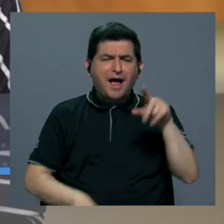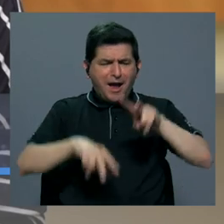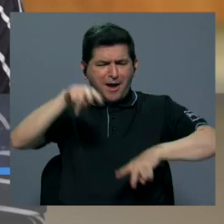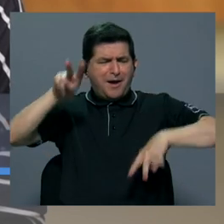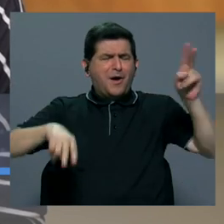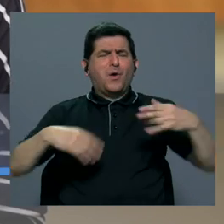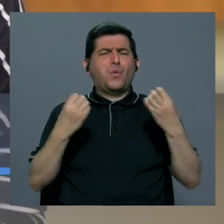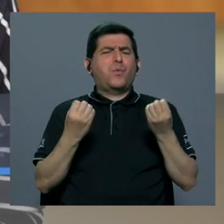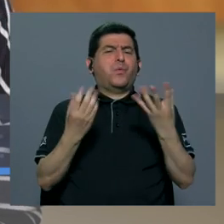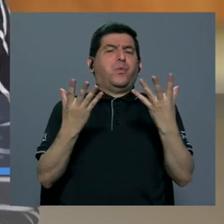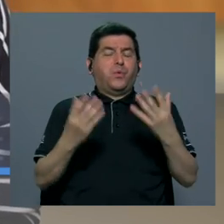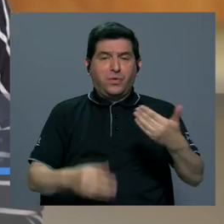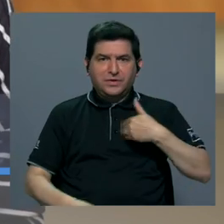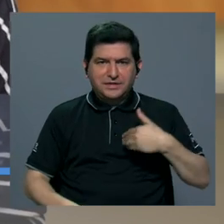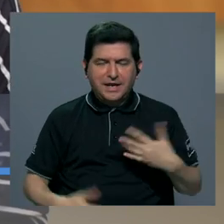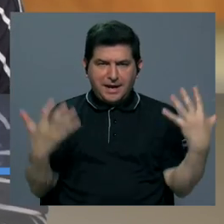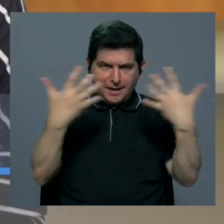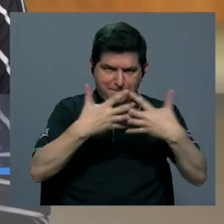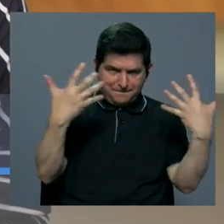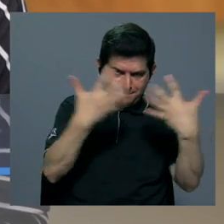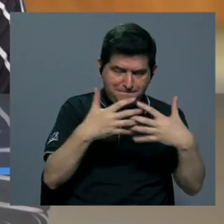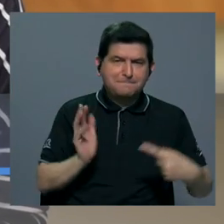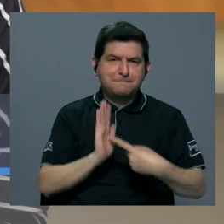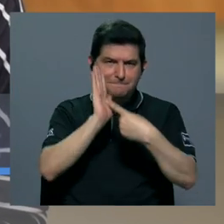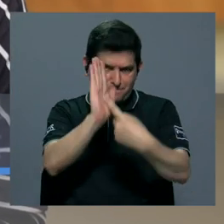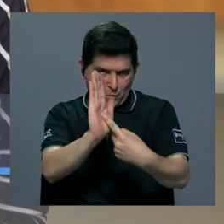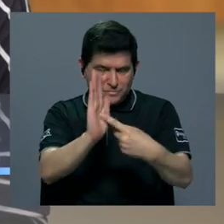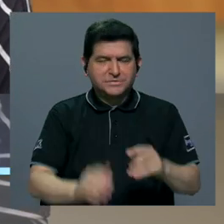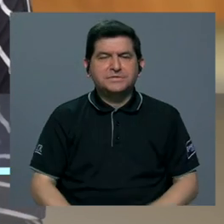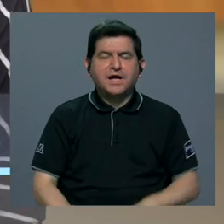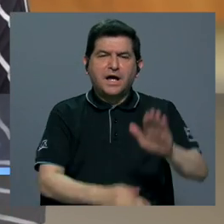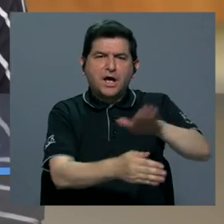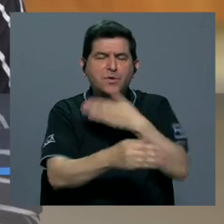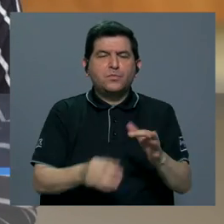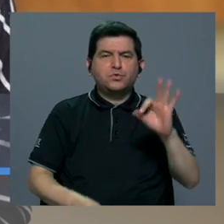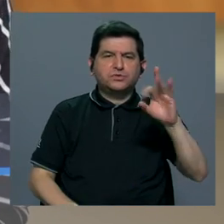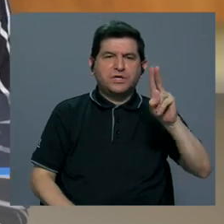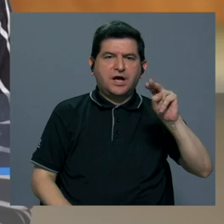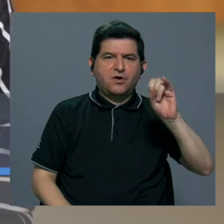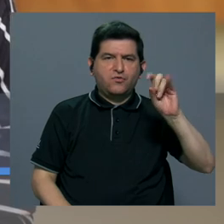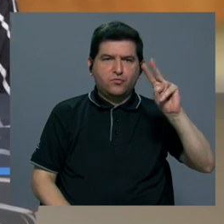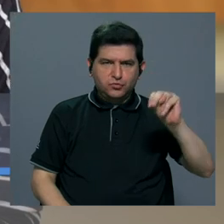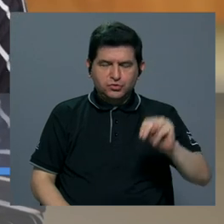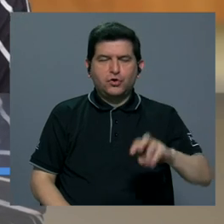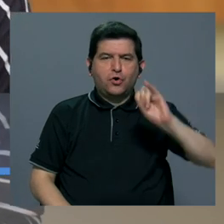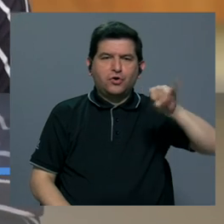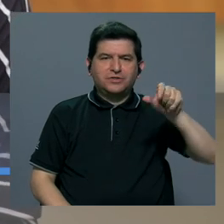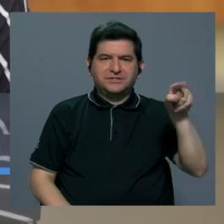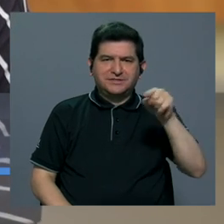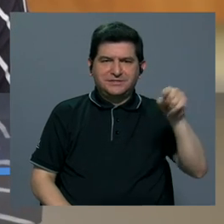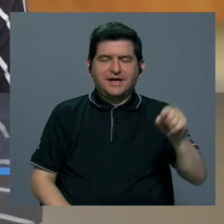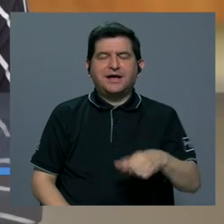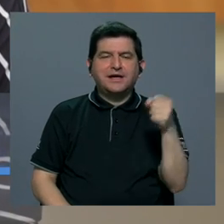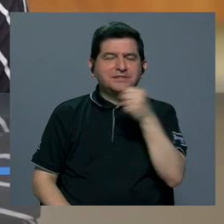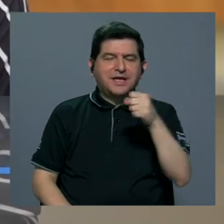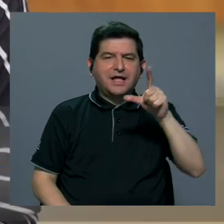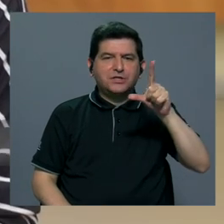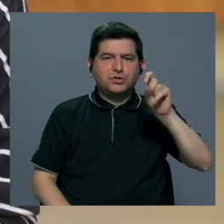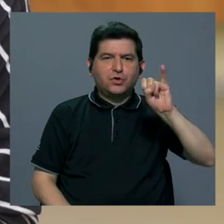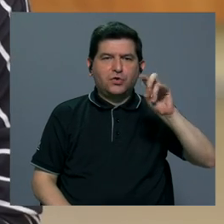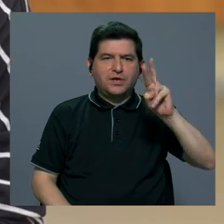Vamos a tener ensambles que van a presentar música fusión, jazz, canto lírico,